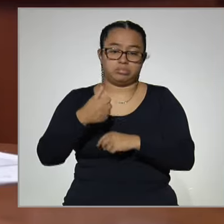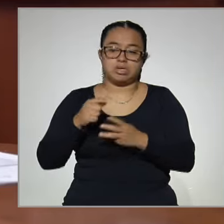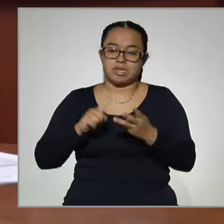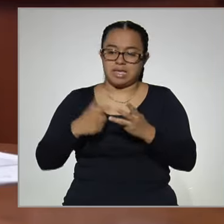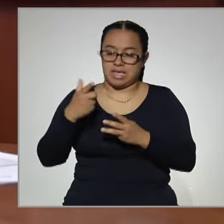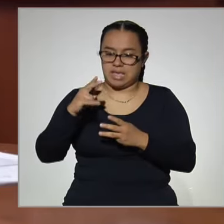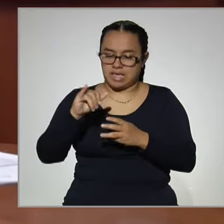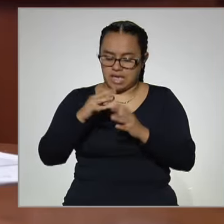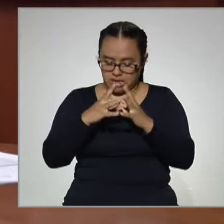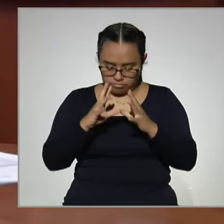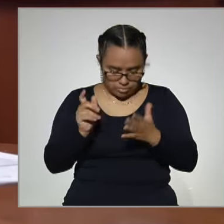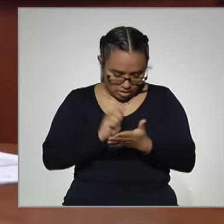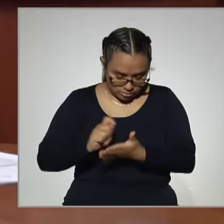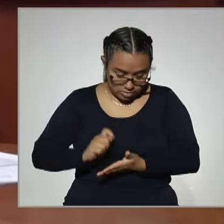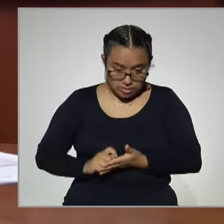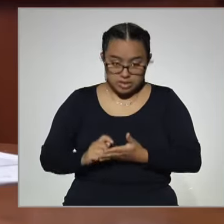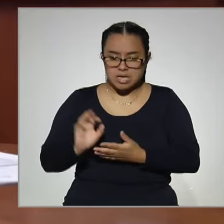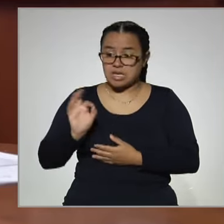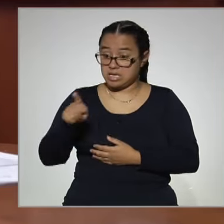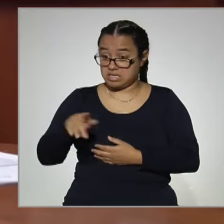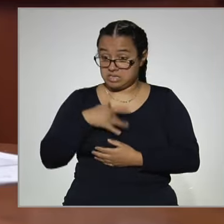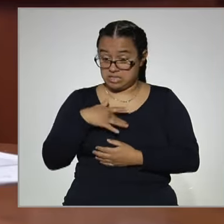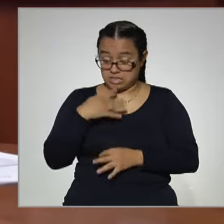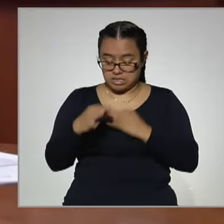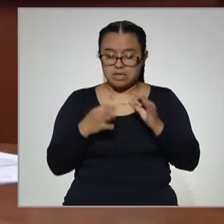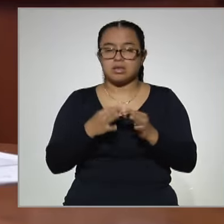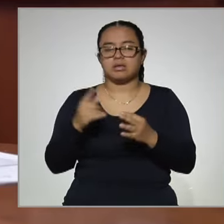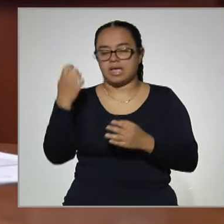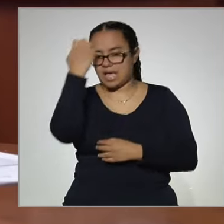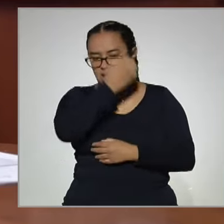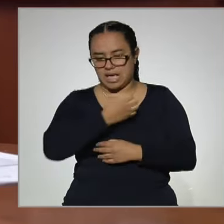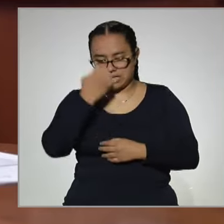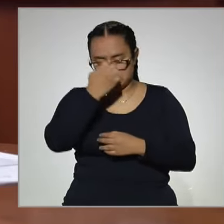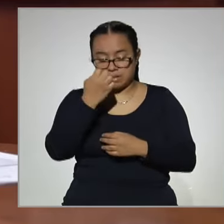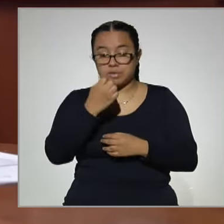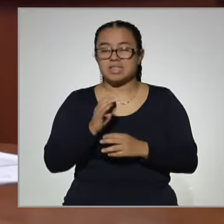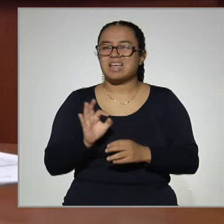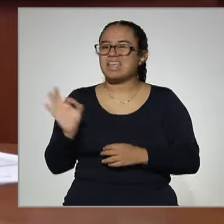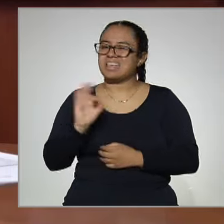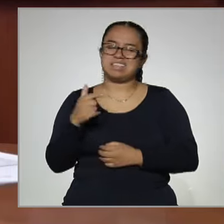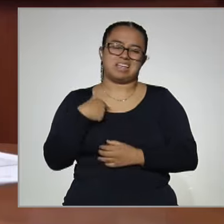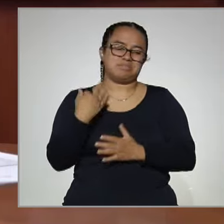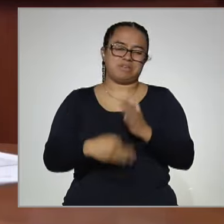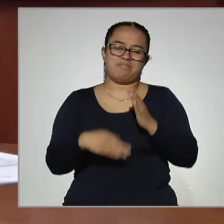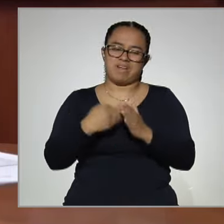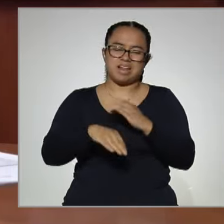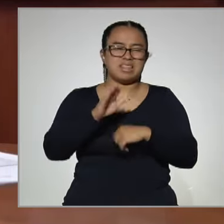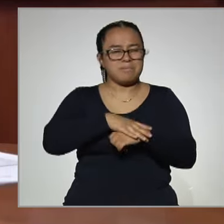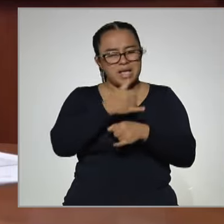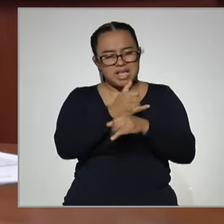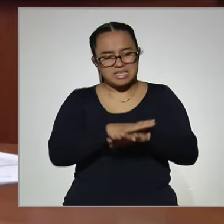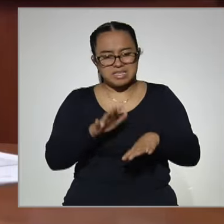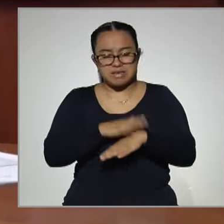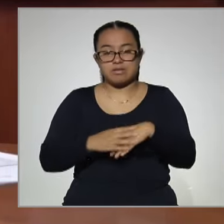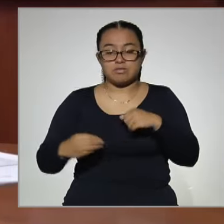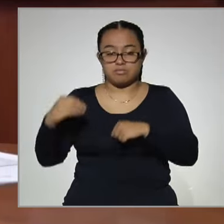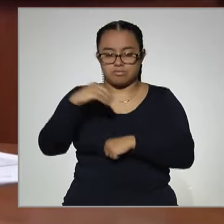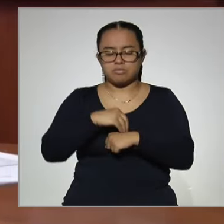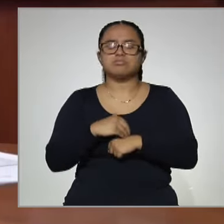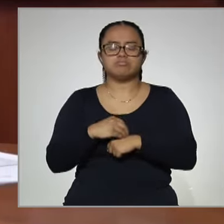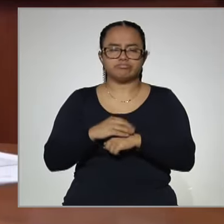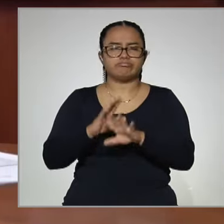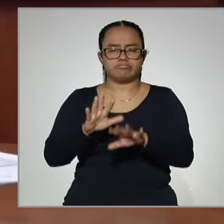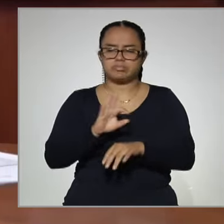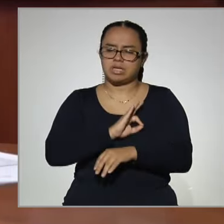guía. Si considera que está listo, presenta un examen. Si considera que necesita información adicional, se le